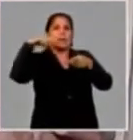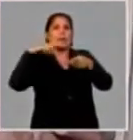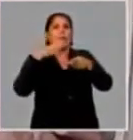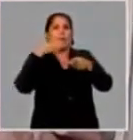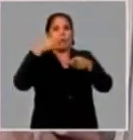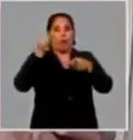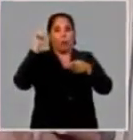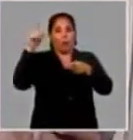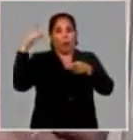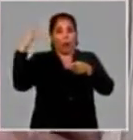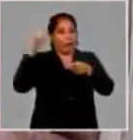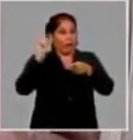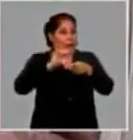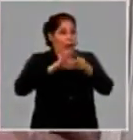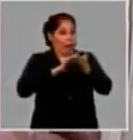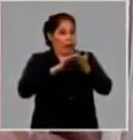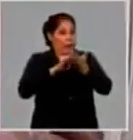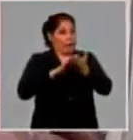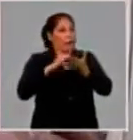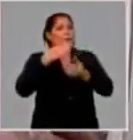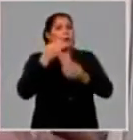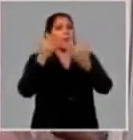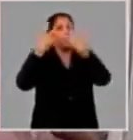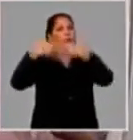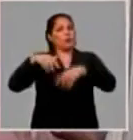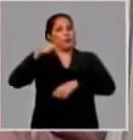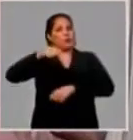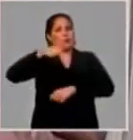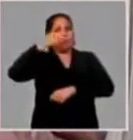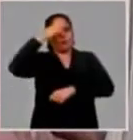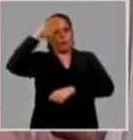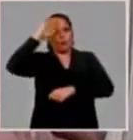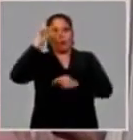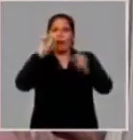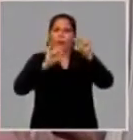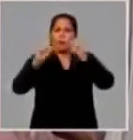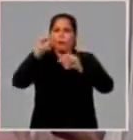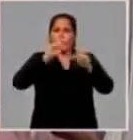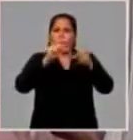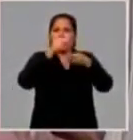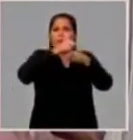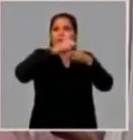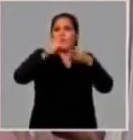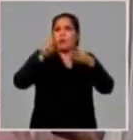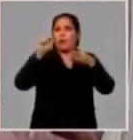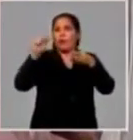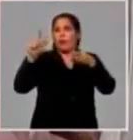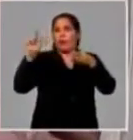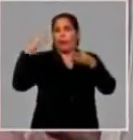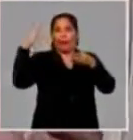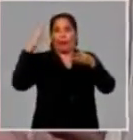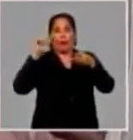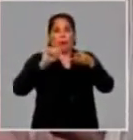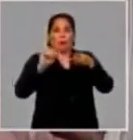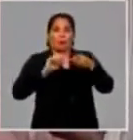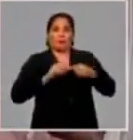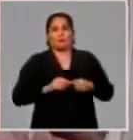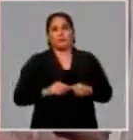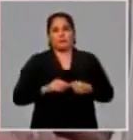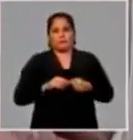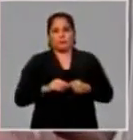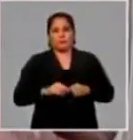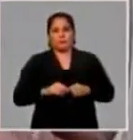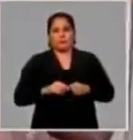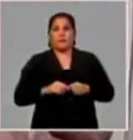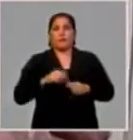reducido otros componentes que conforman la pasta dental y disminuyen el costo de importación de este producto, que en estos momentos